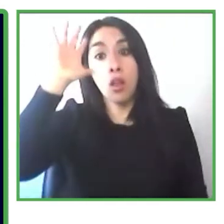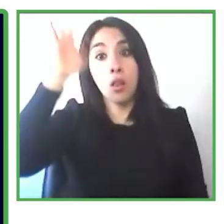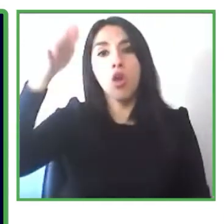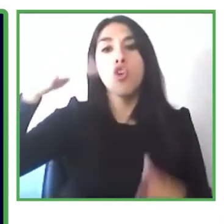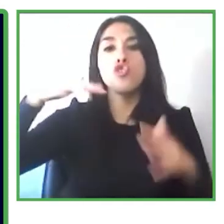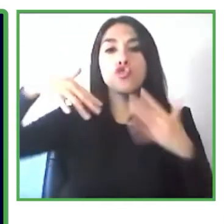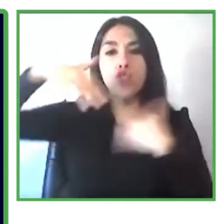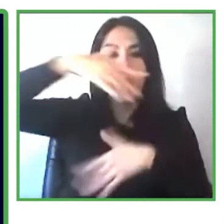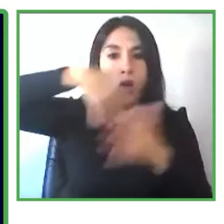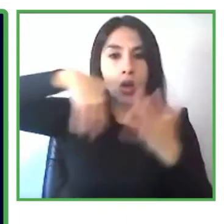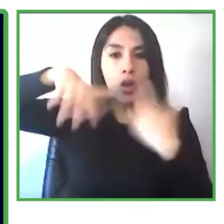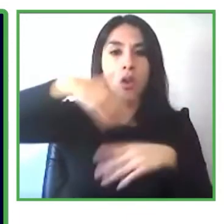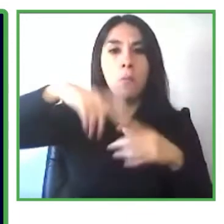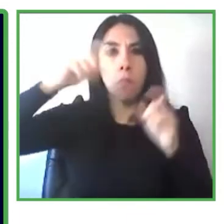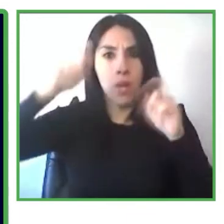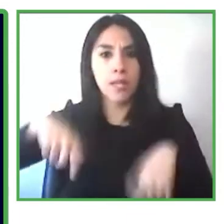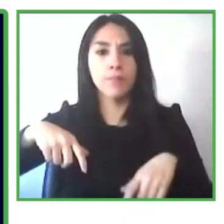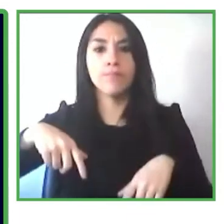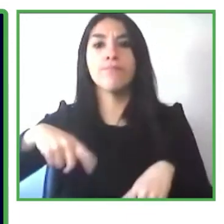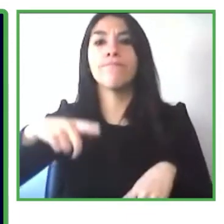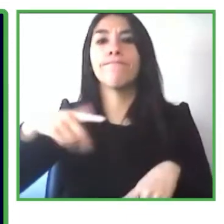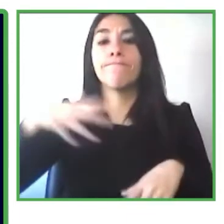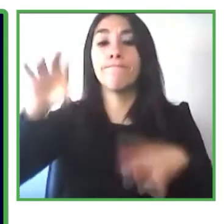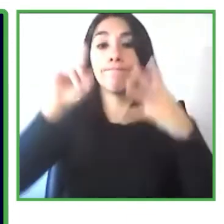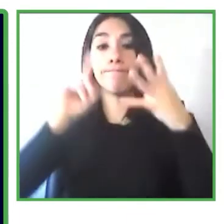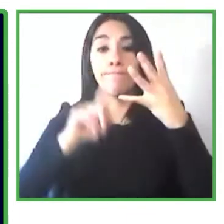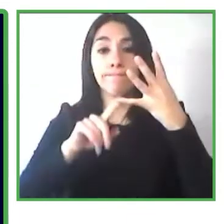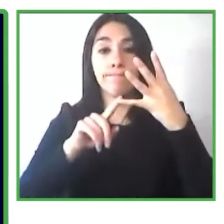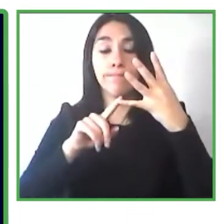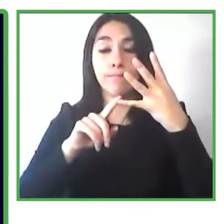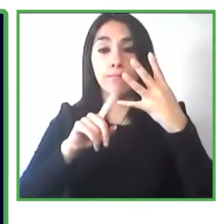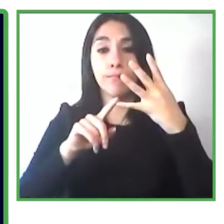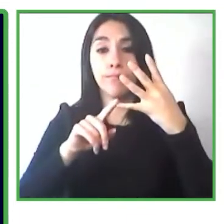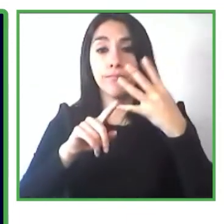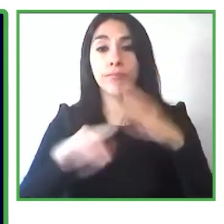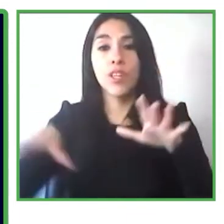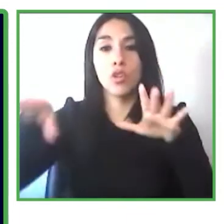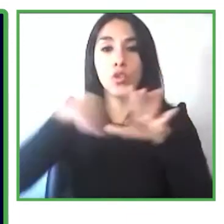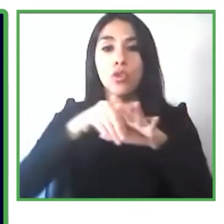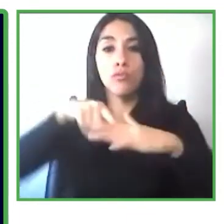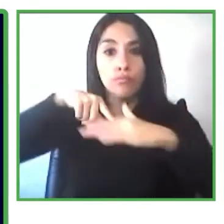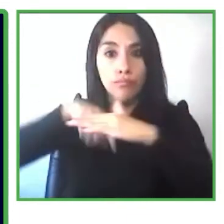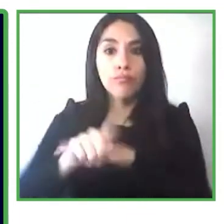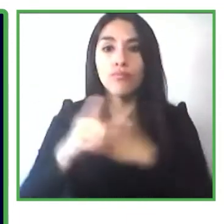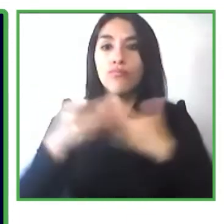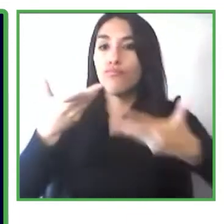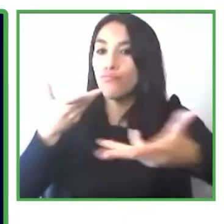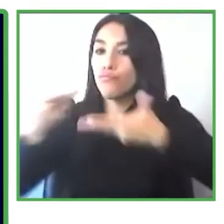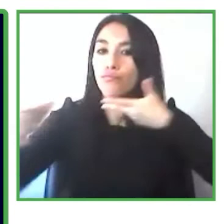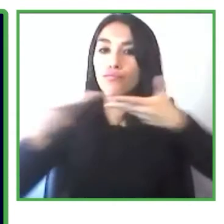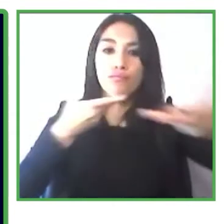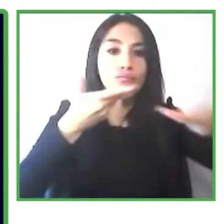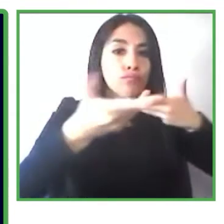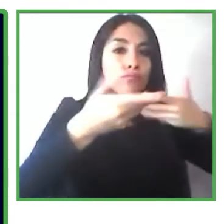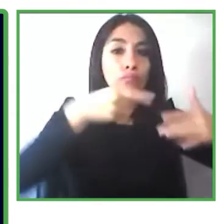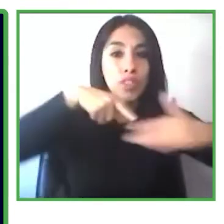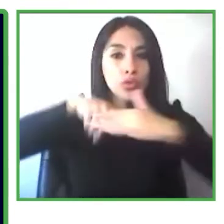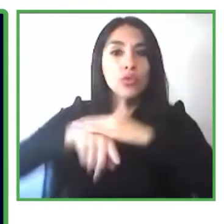relación con las condiciones de accesibilidad física de la institución y la categoría accesibilidad